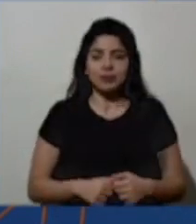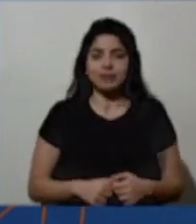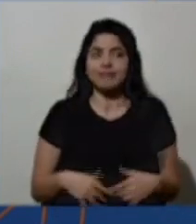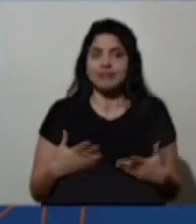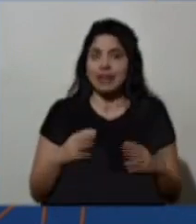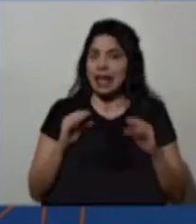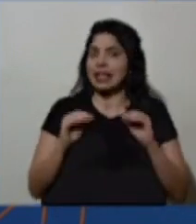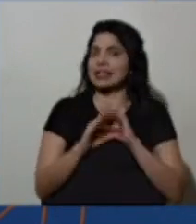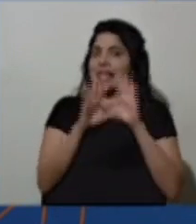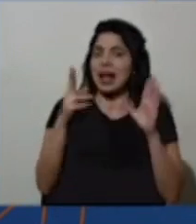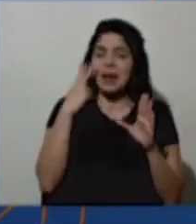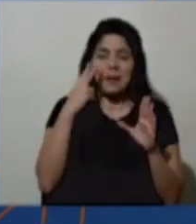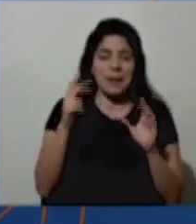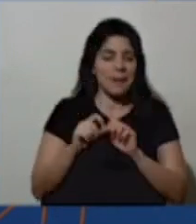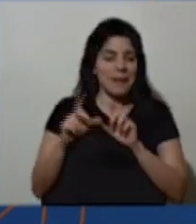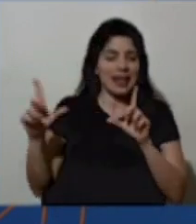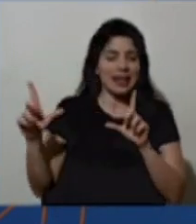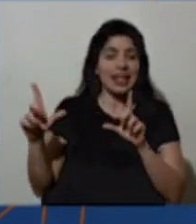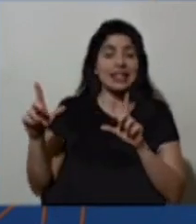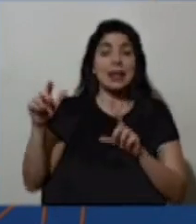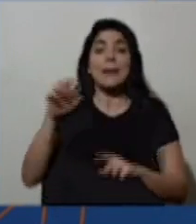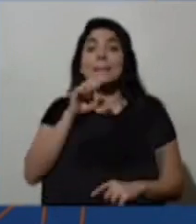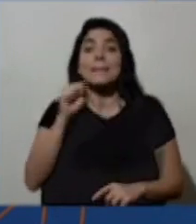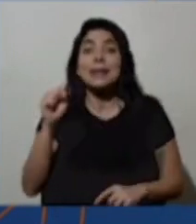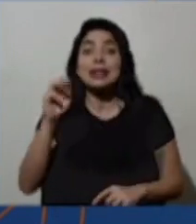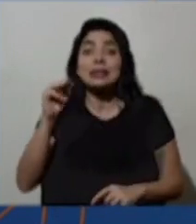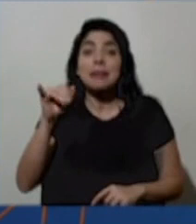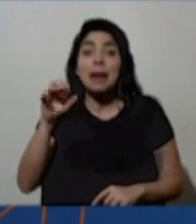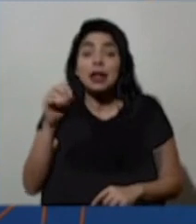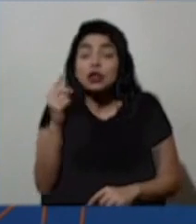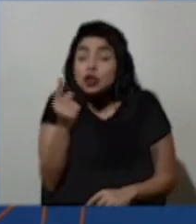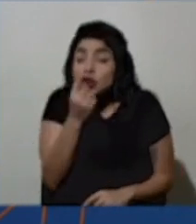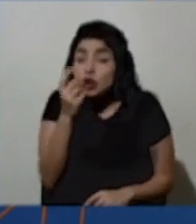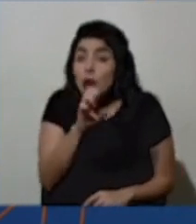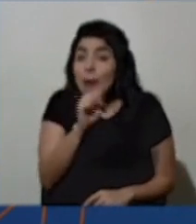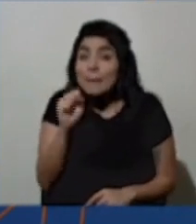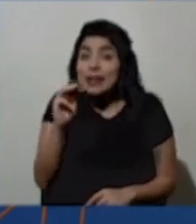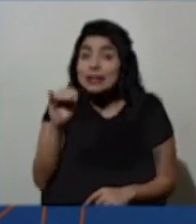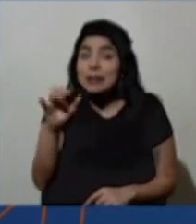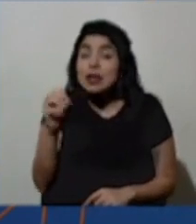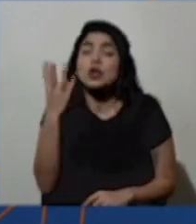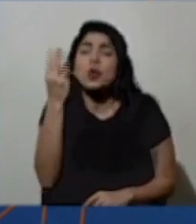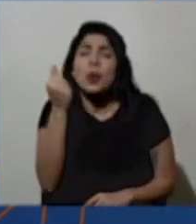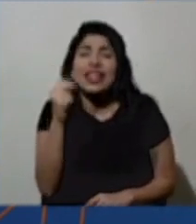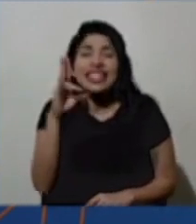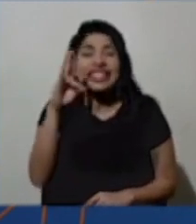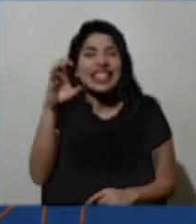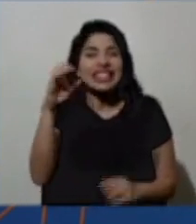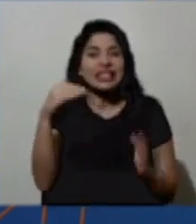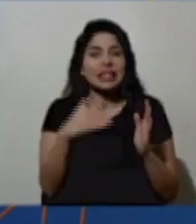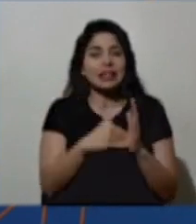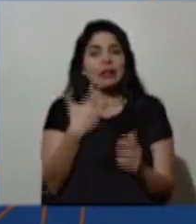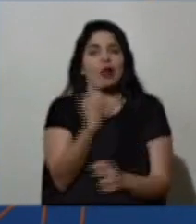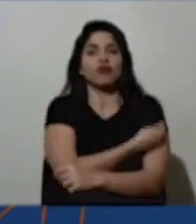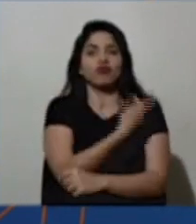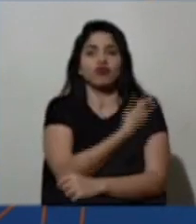Claramente, como se ve en la pantalla, en el mes de mayo, solamente en el mes de mayo se pusieron 700 mil dosis.